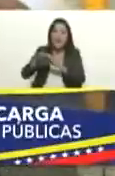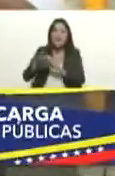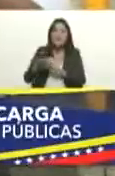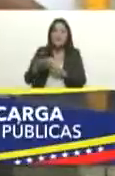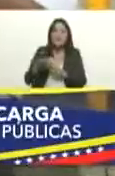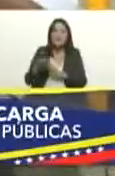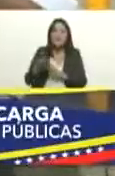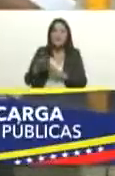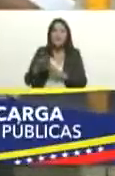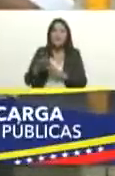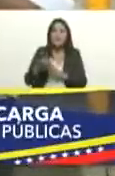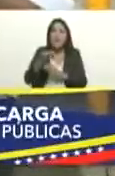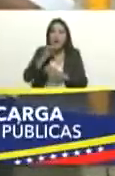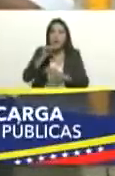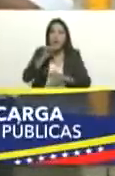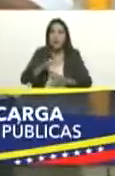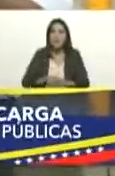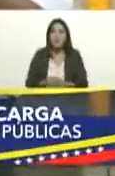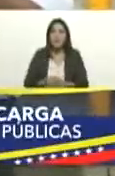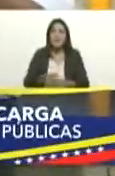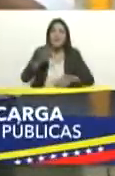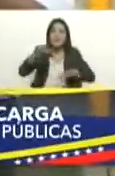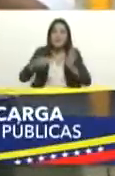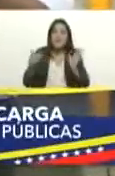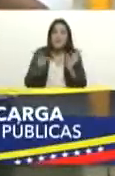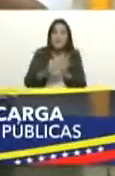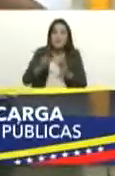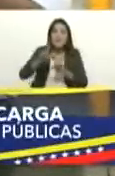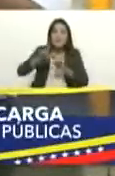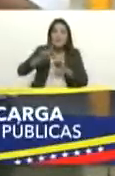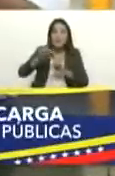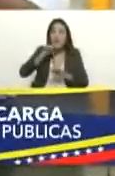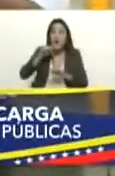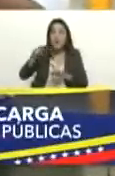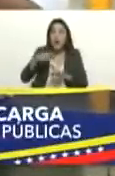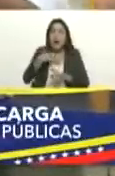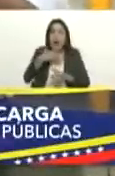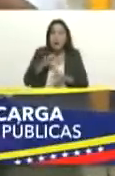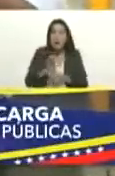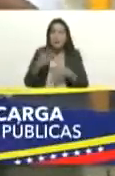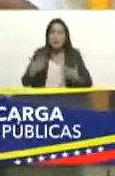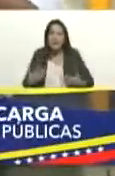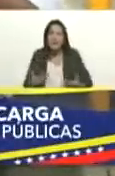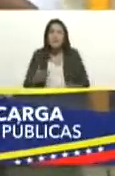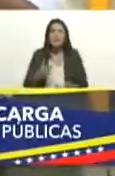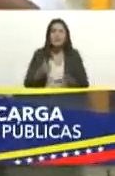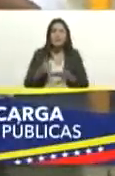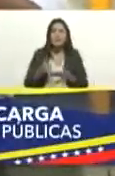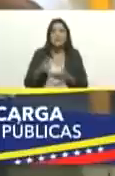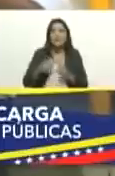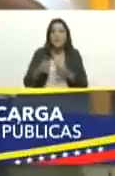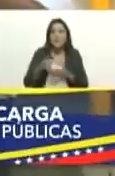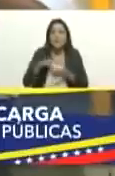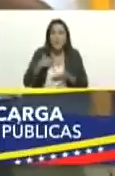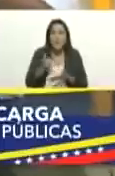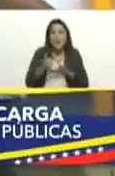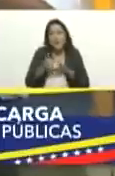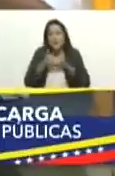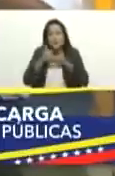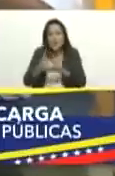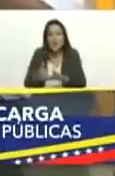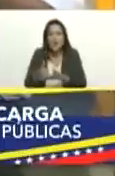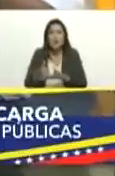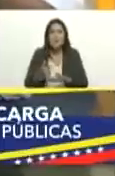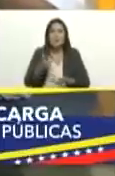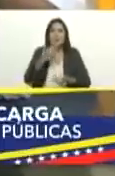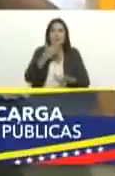mil litros de líquido de agua que pueden ser transportadas en caso de cualquier tipo de situación para alimentar una planta de concreto que